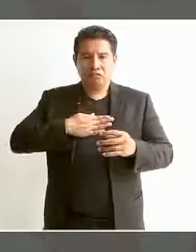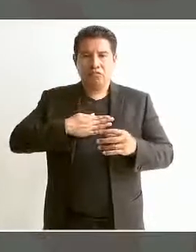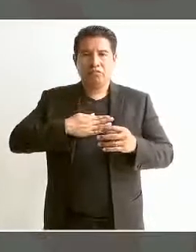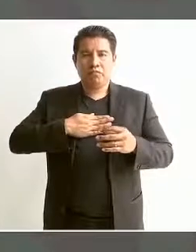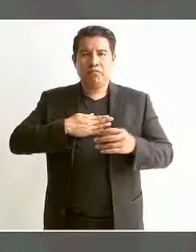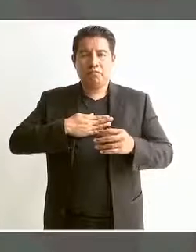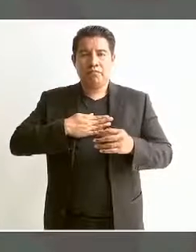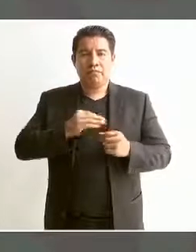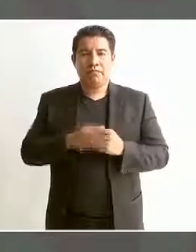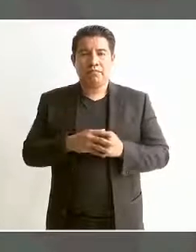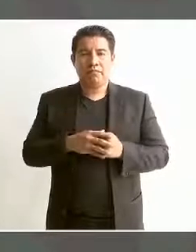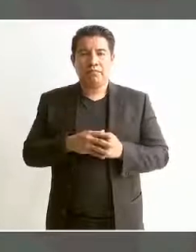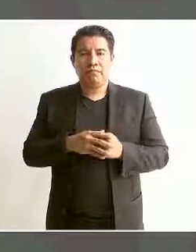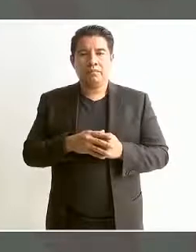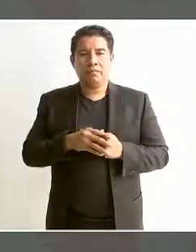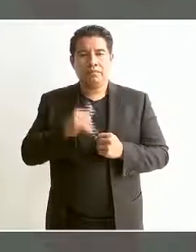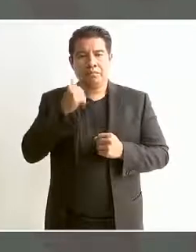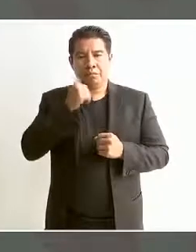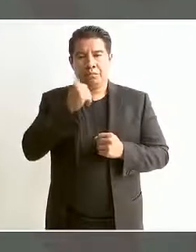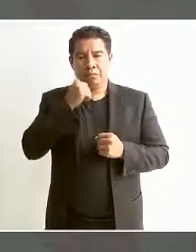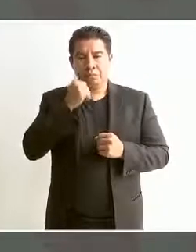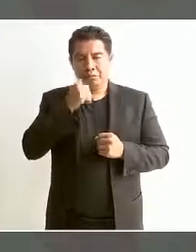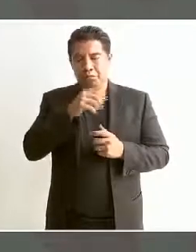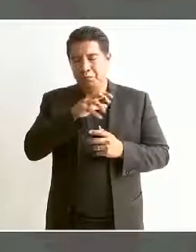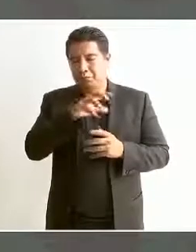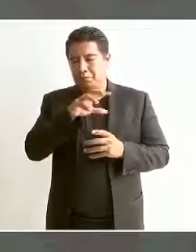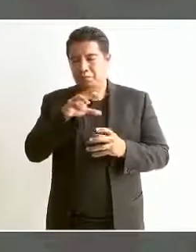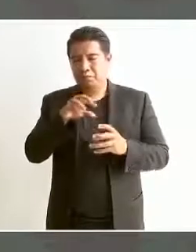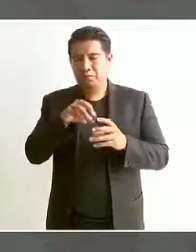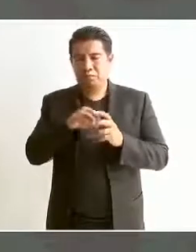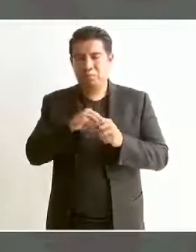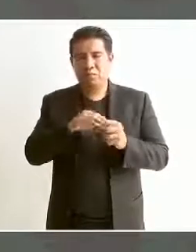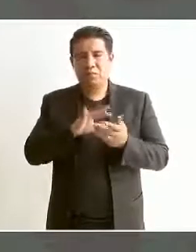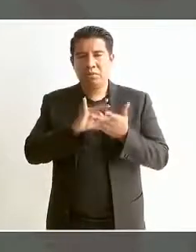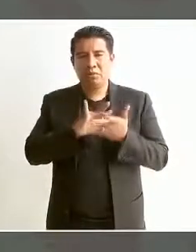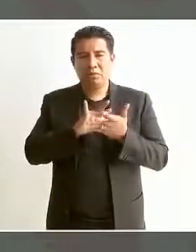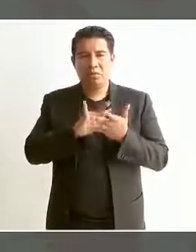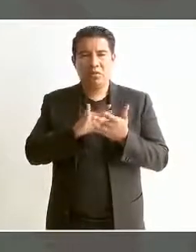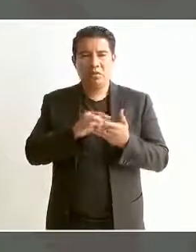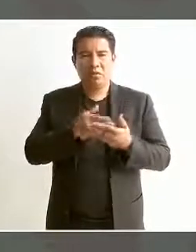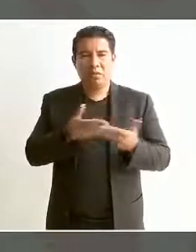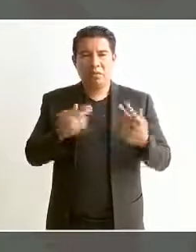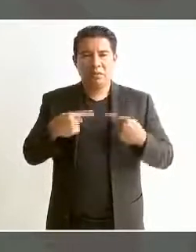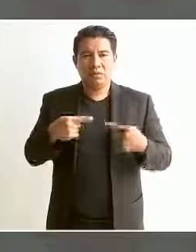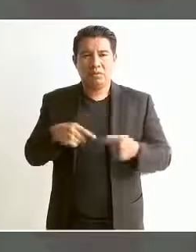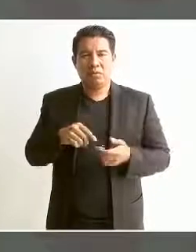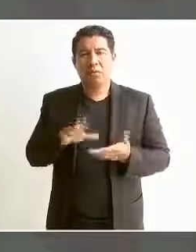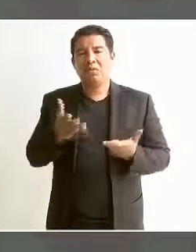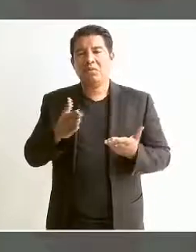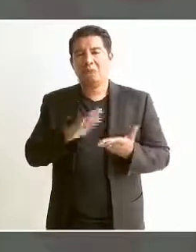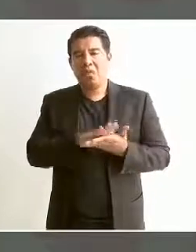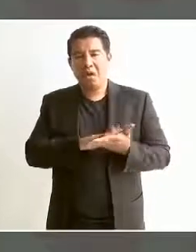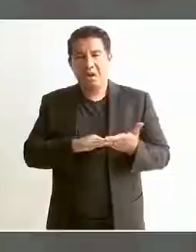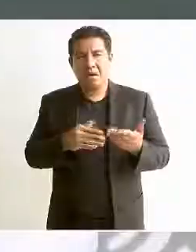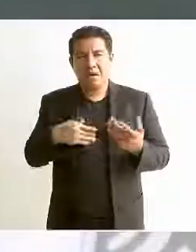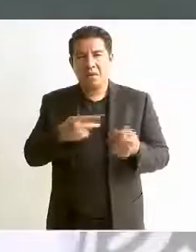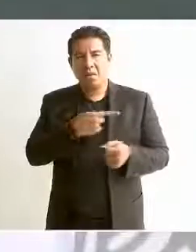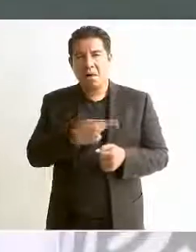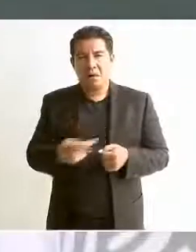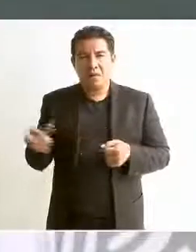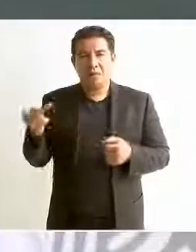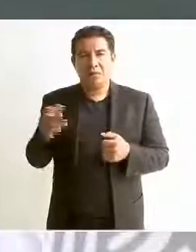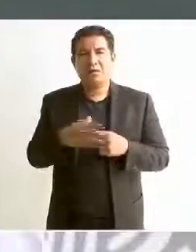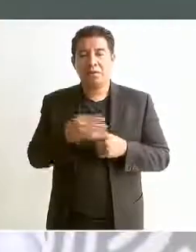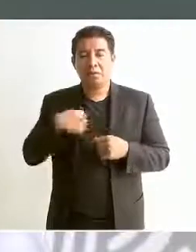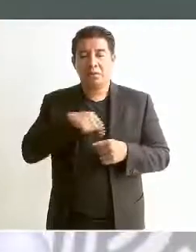Por eso todo lo que se destine a ayudar a la gente humilde, a la gente pobre, no es un gasto, es